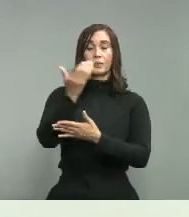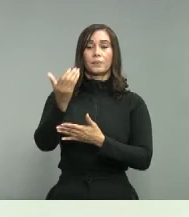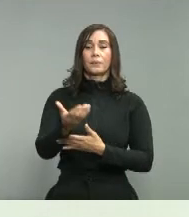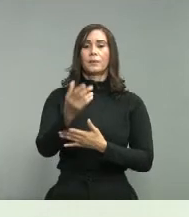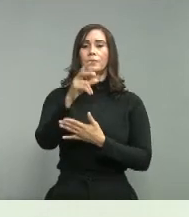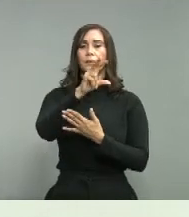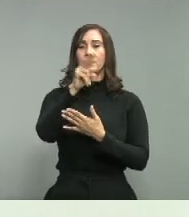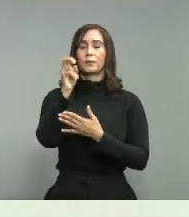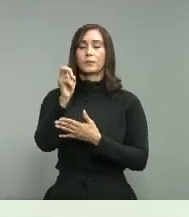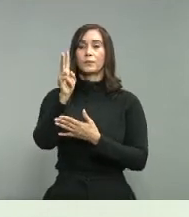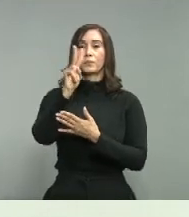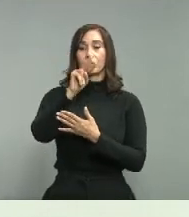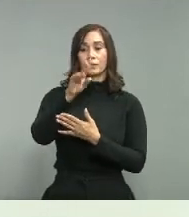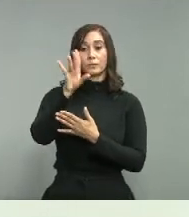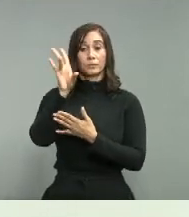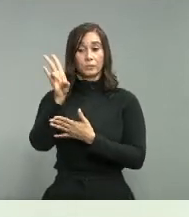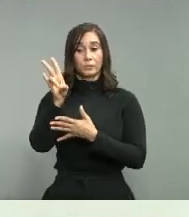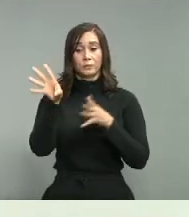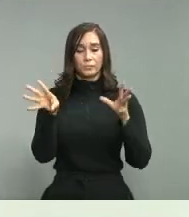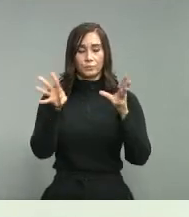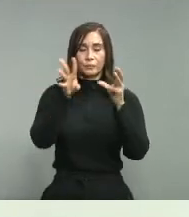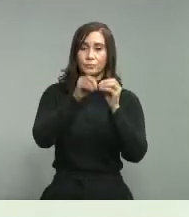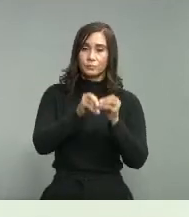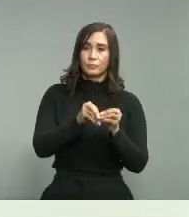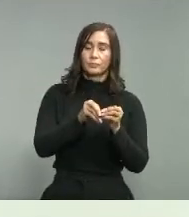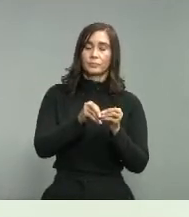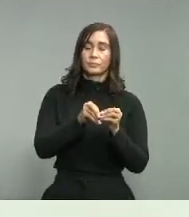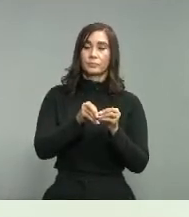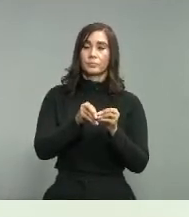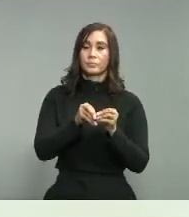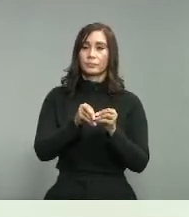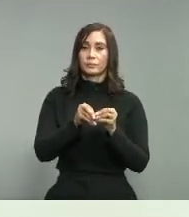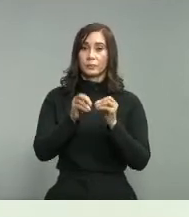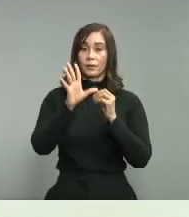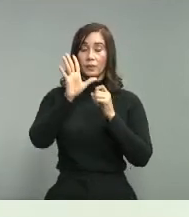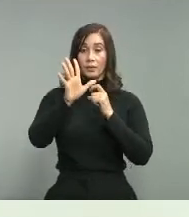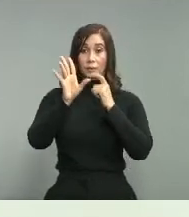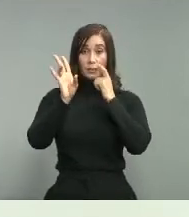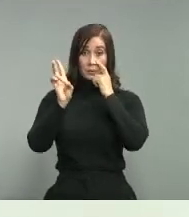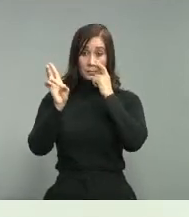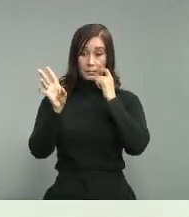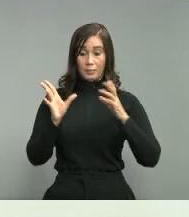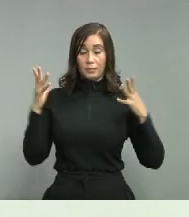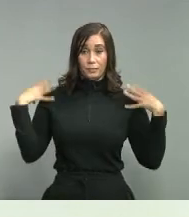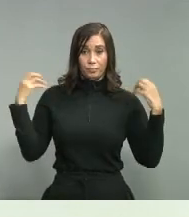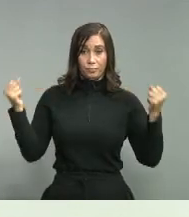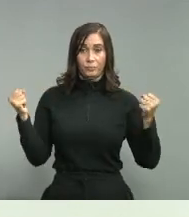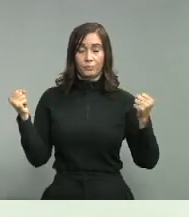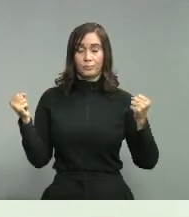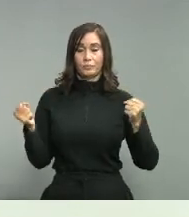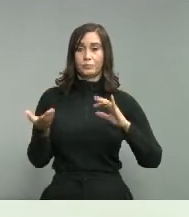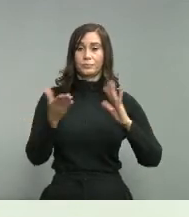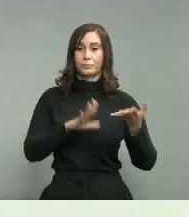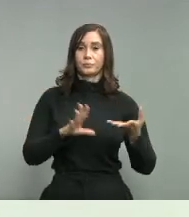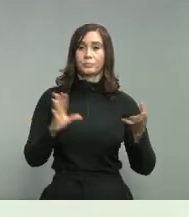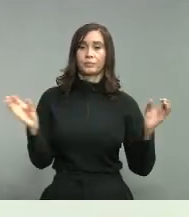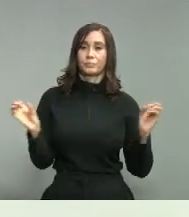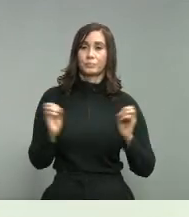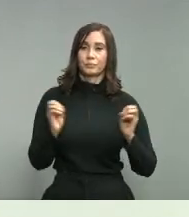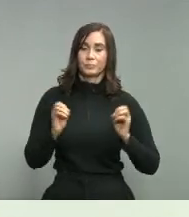227 acumulados 57 recuperados 0